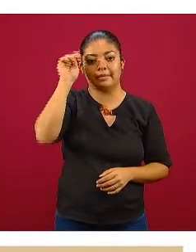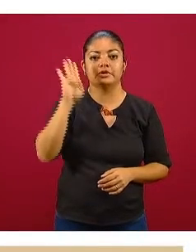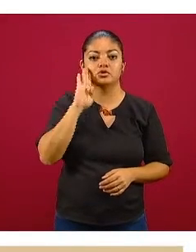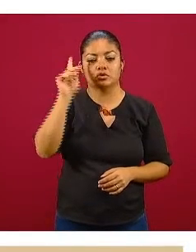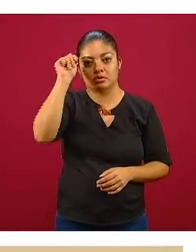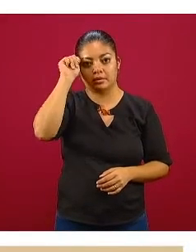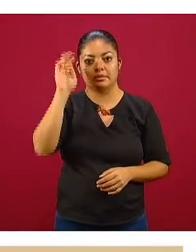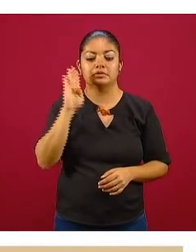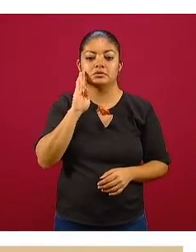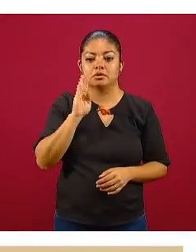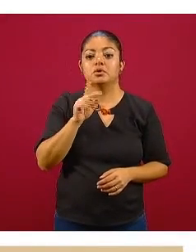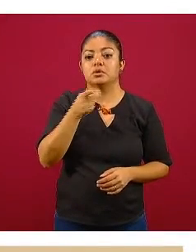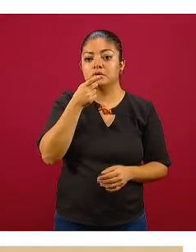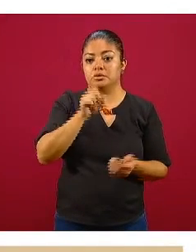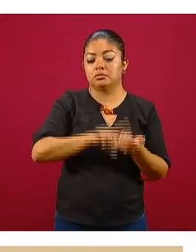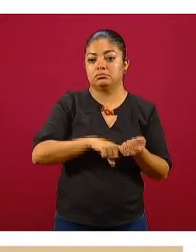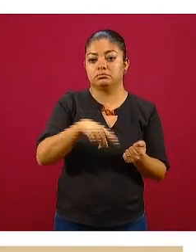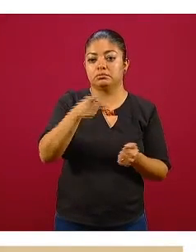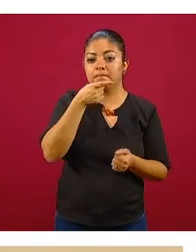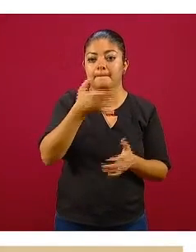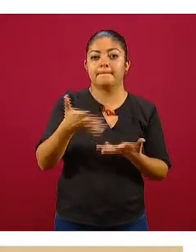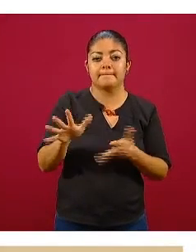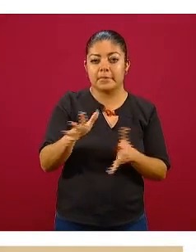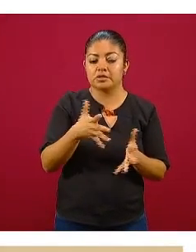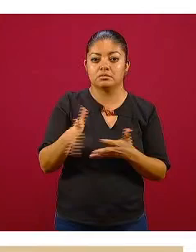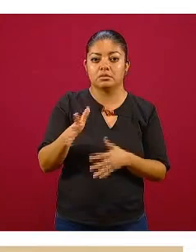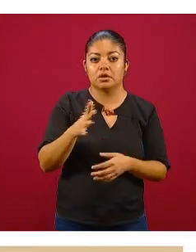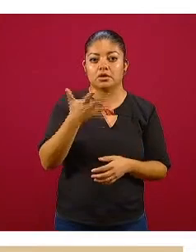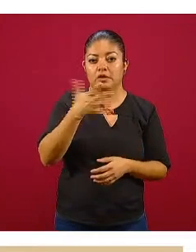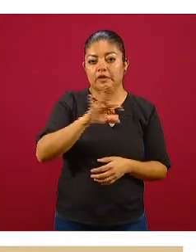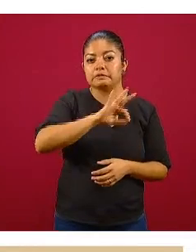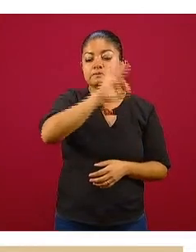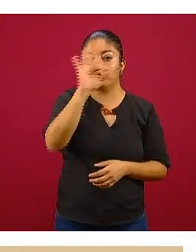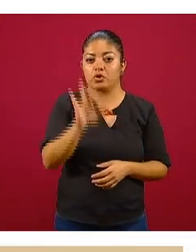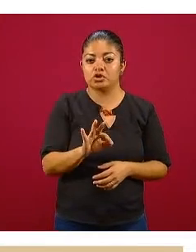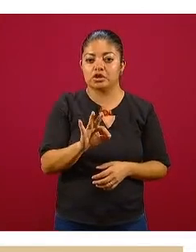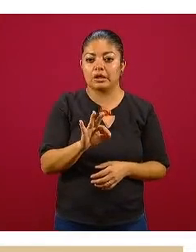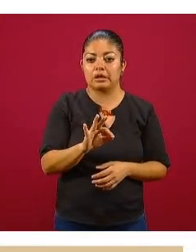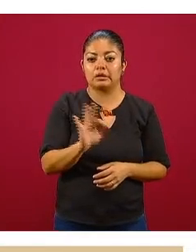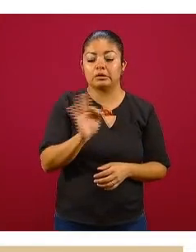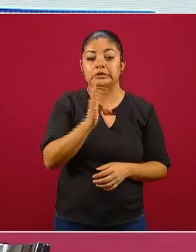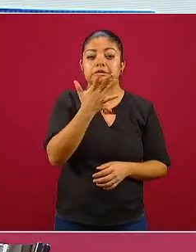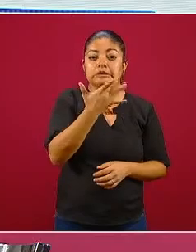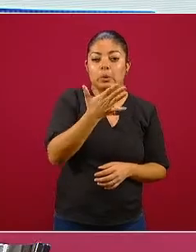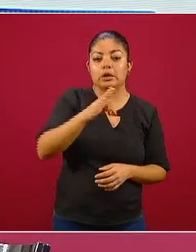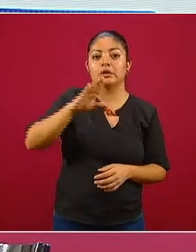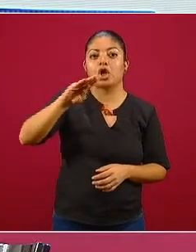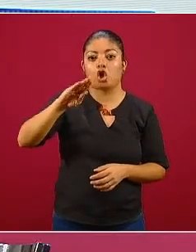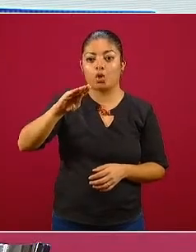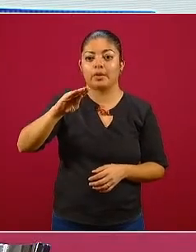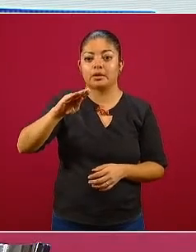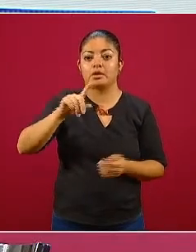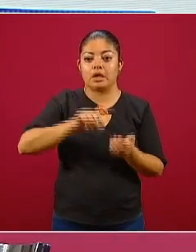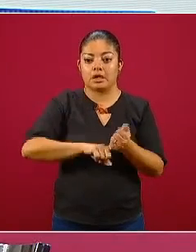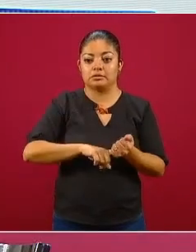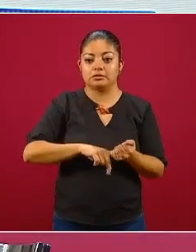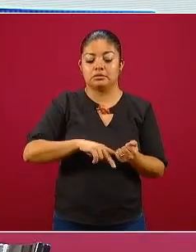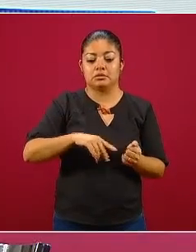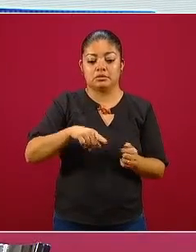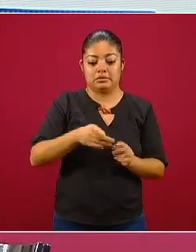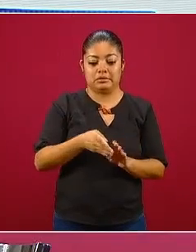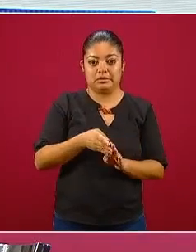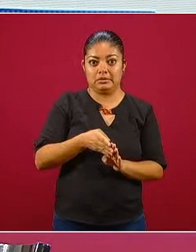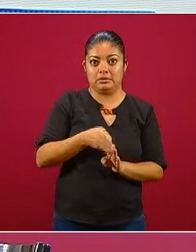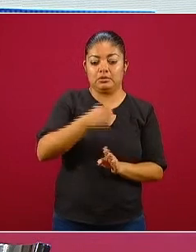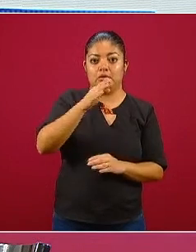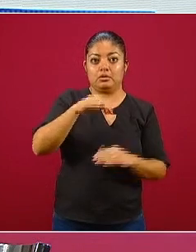pronóstico, porcentaje o proporción de 10% de probabilidad, 50 y 90 y vemos y que el pico máximo del ACME